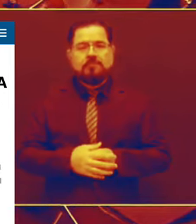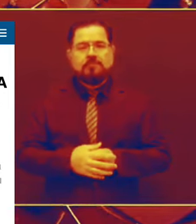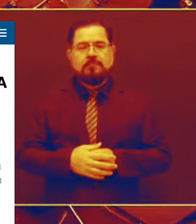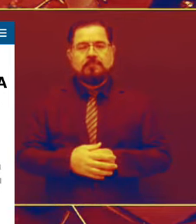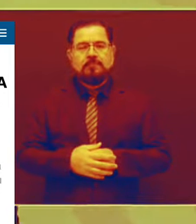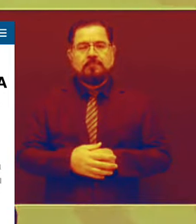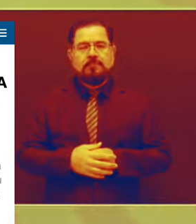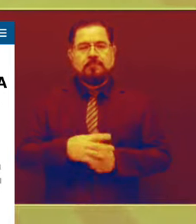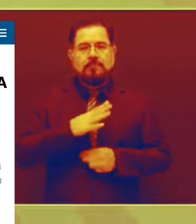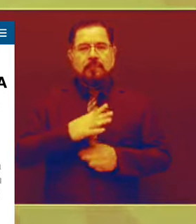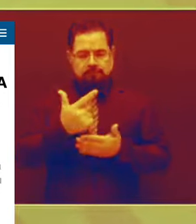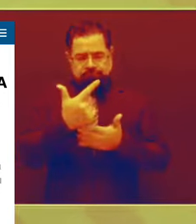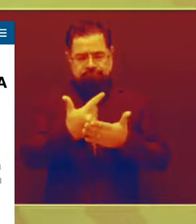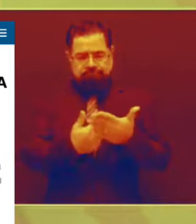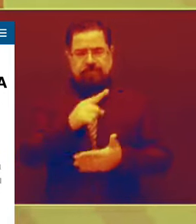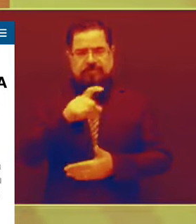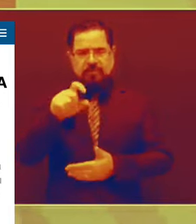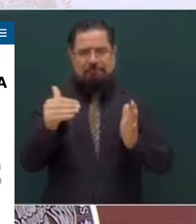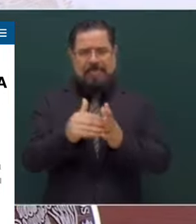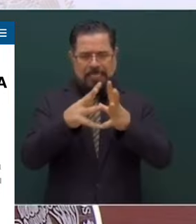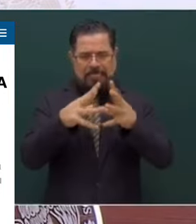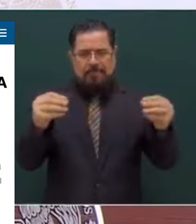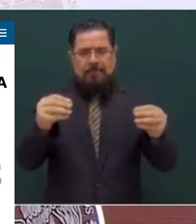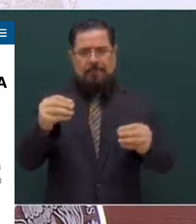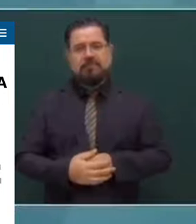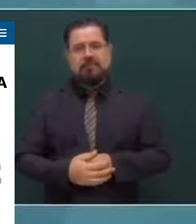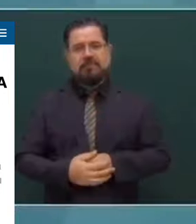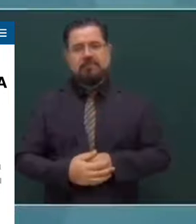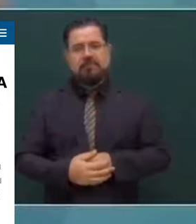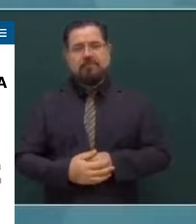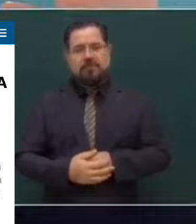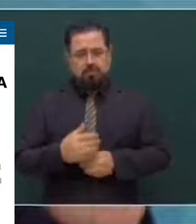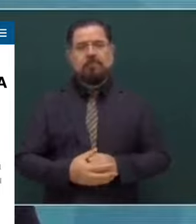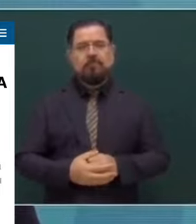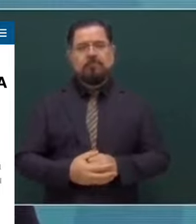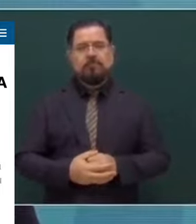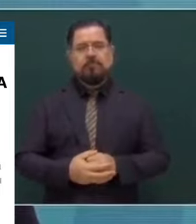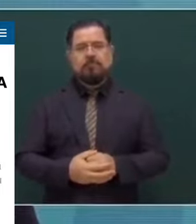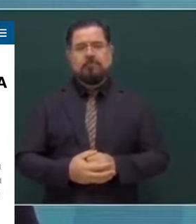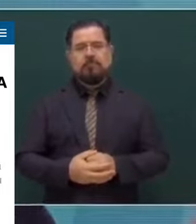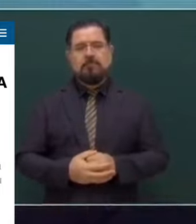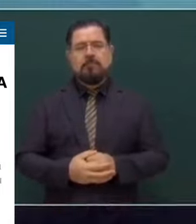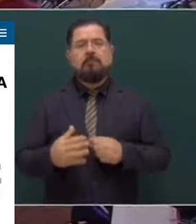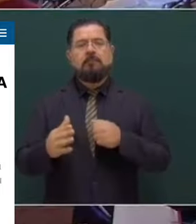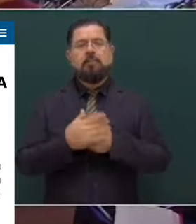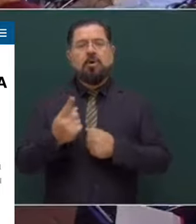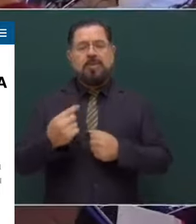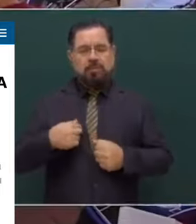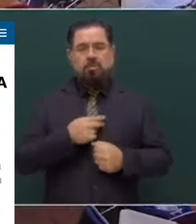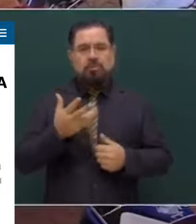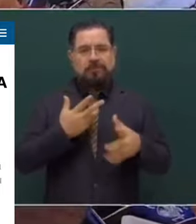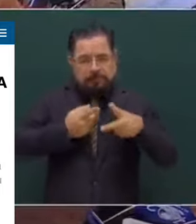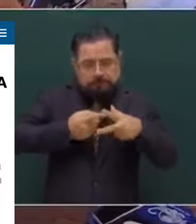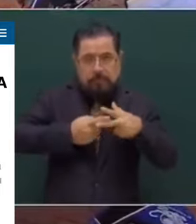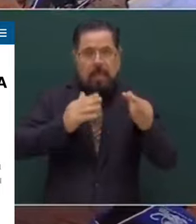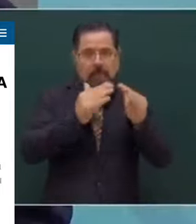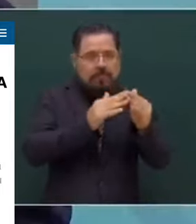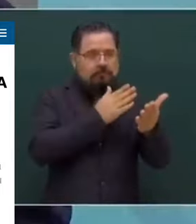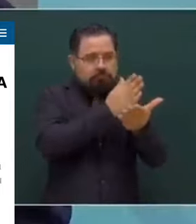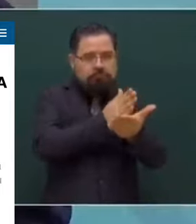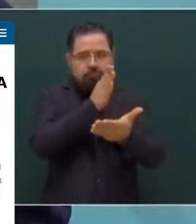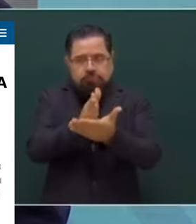que haya 126 mil desaparecidos. No es cierto. Y lo vamos a probar. Porque hemos hecho un censo casa por casa.